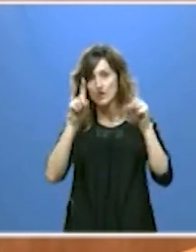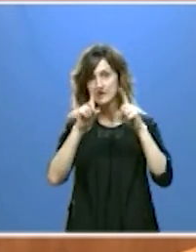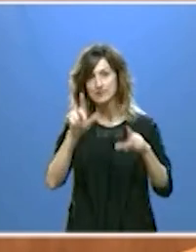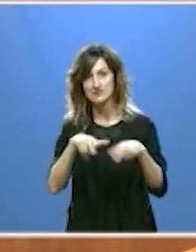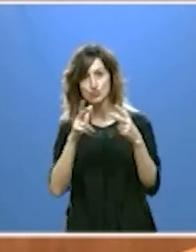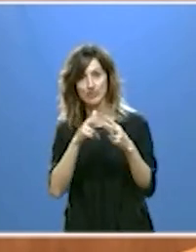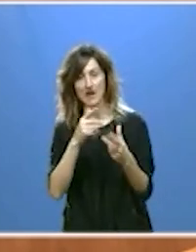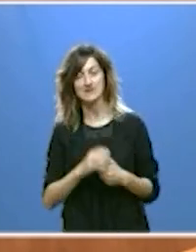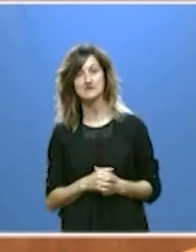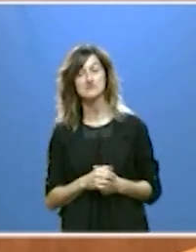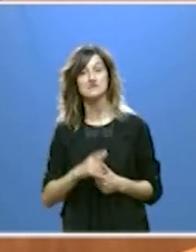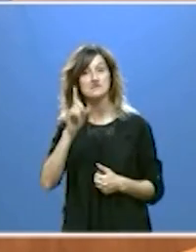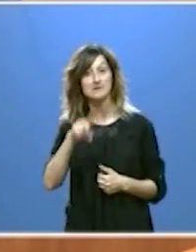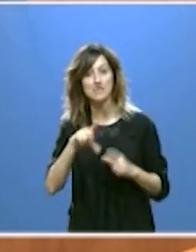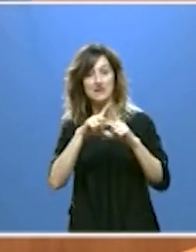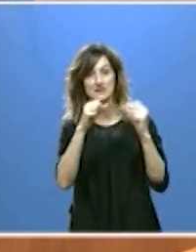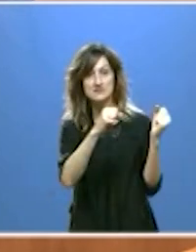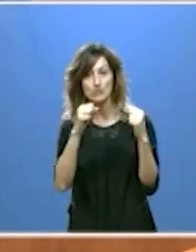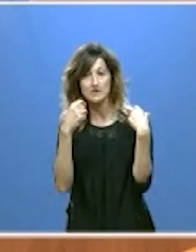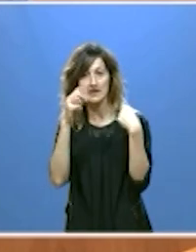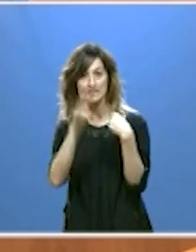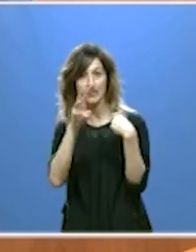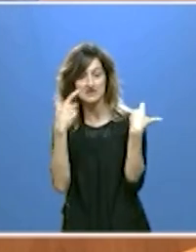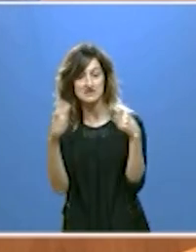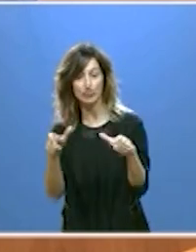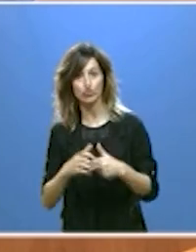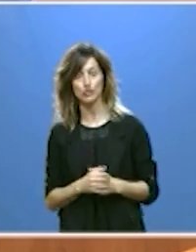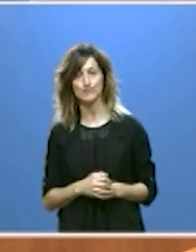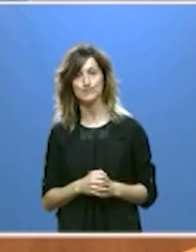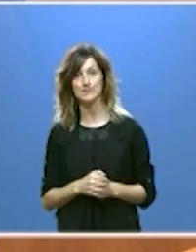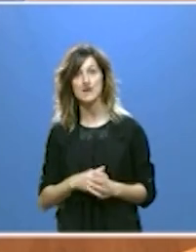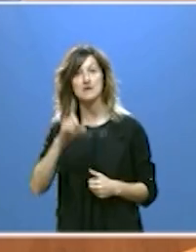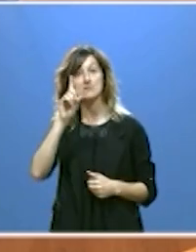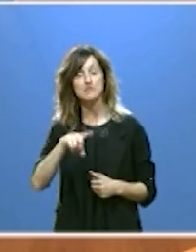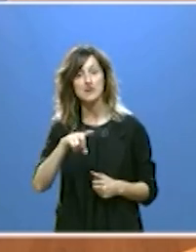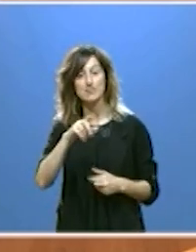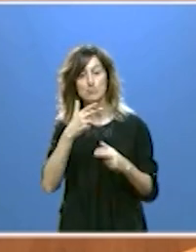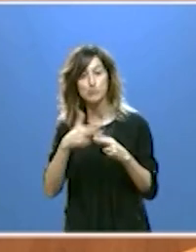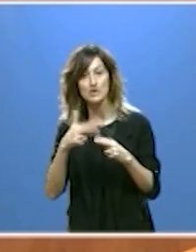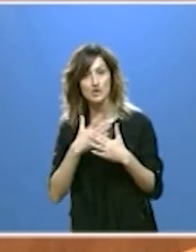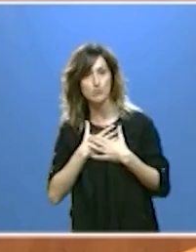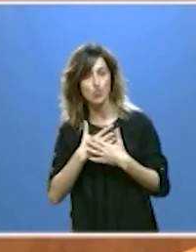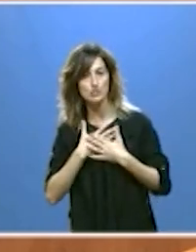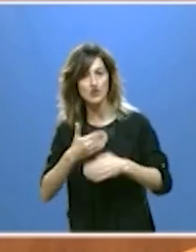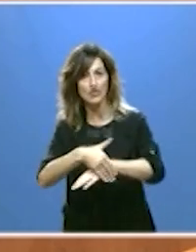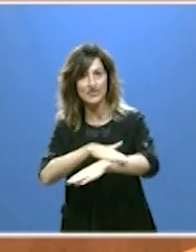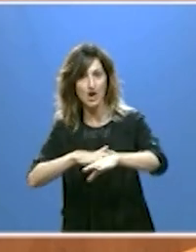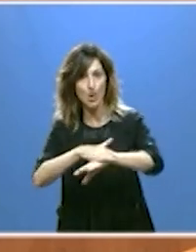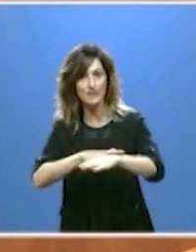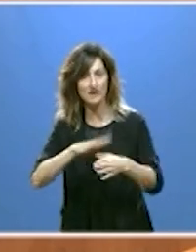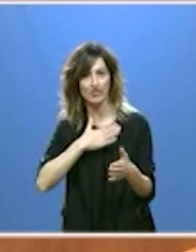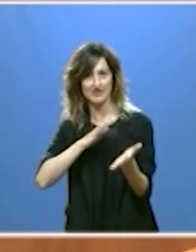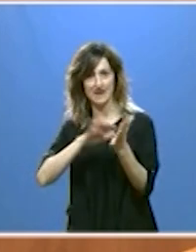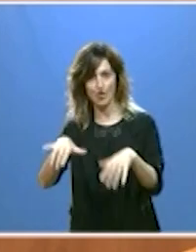y sociales y las instituciones del tercer sector, pero también por la voluntad política del Gobierno de